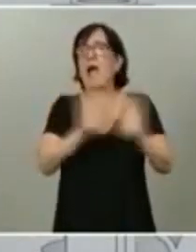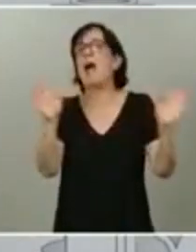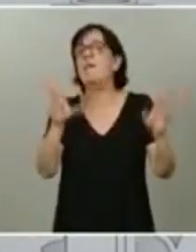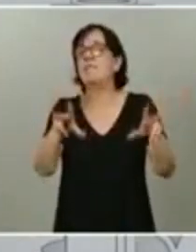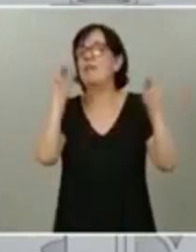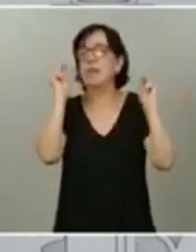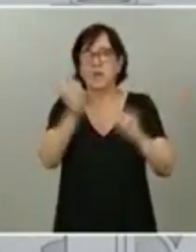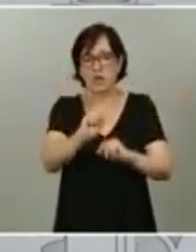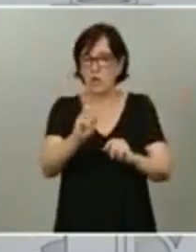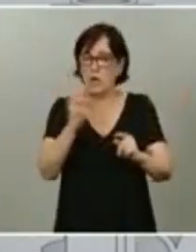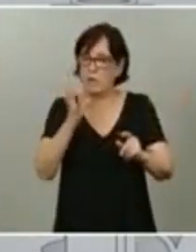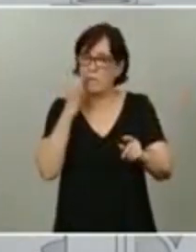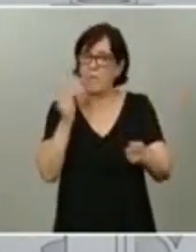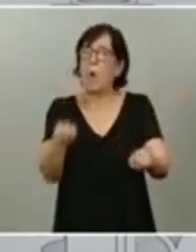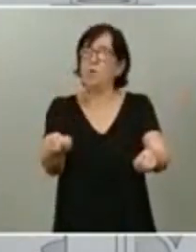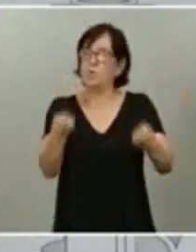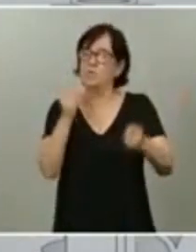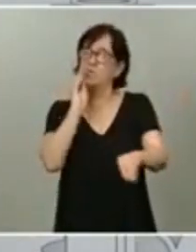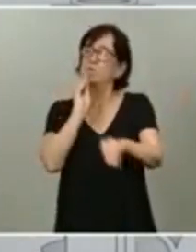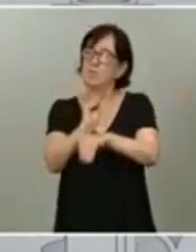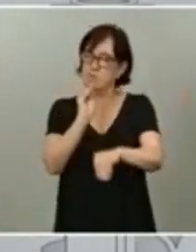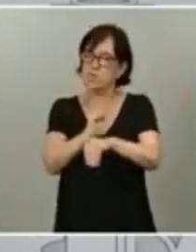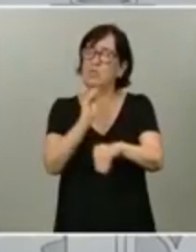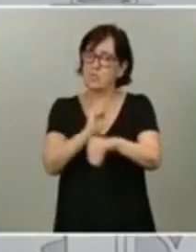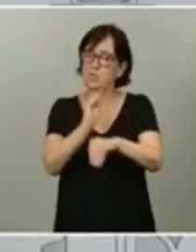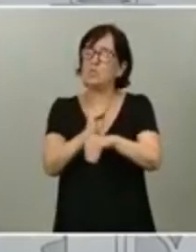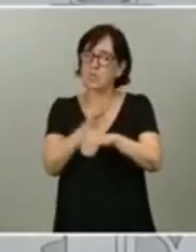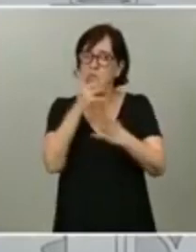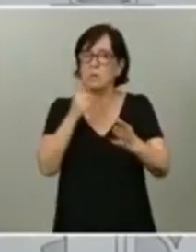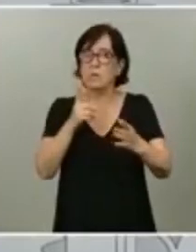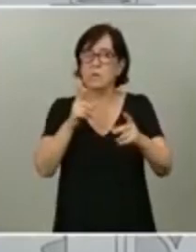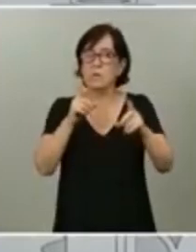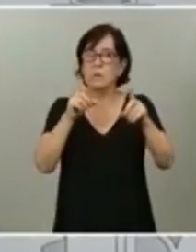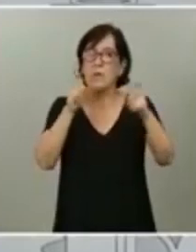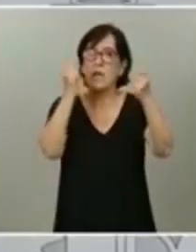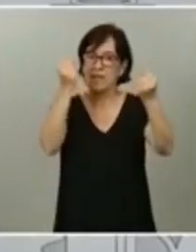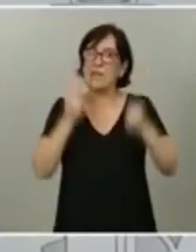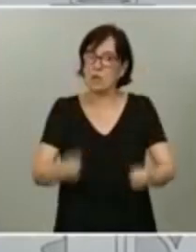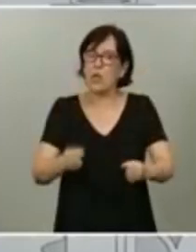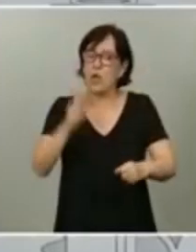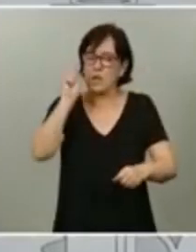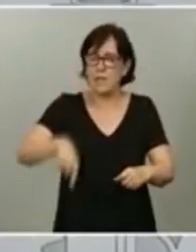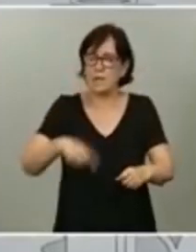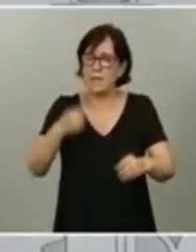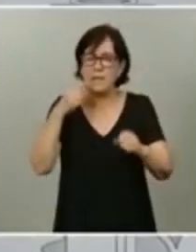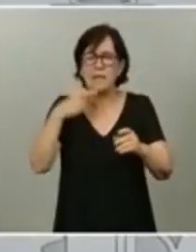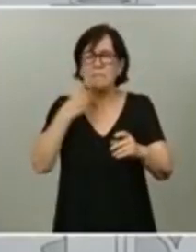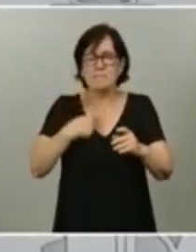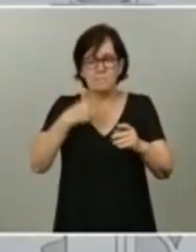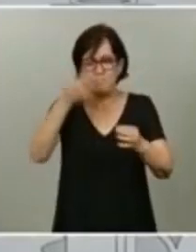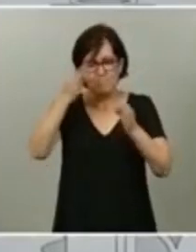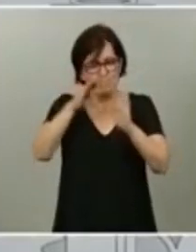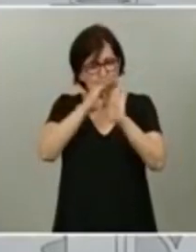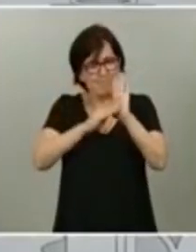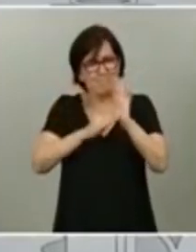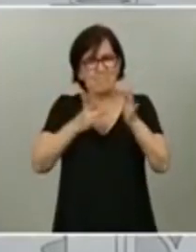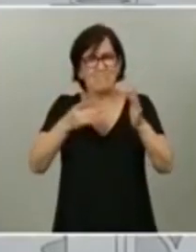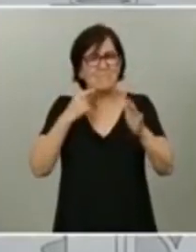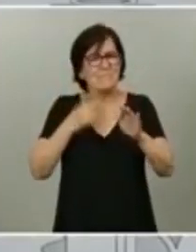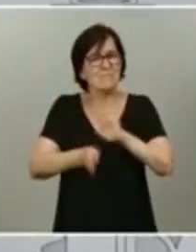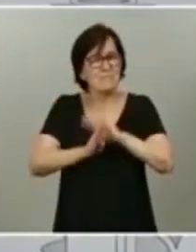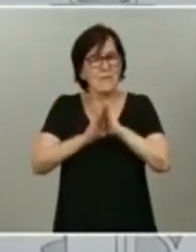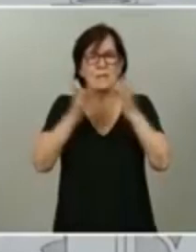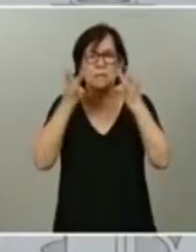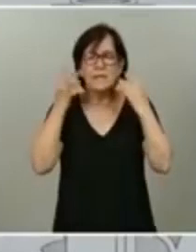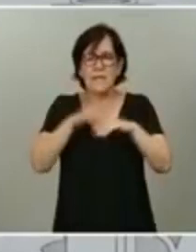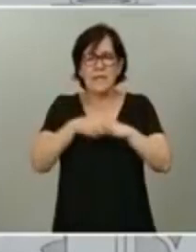guardia alta, también desde el punto de vista institucional, y seguir a rajatabla las reglas de higiene y de protección. Sobre